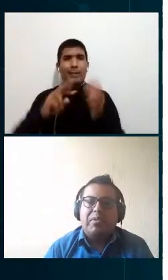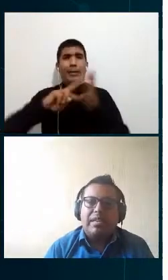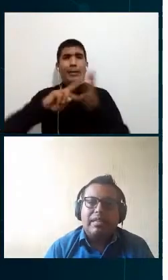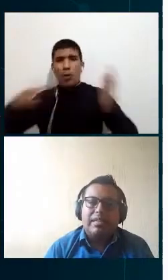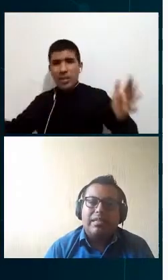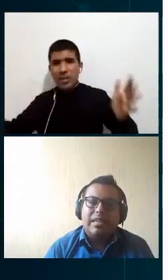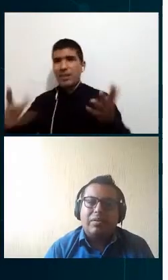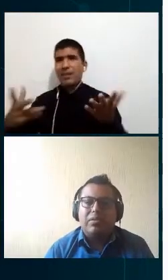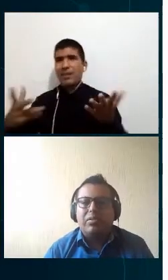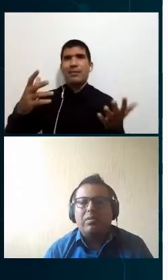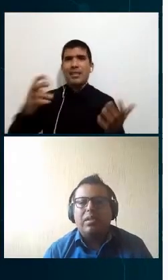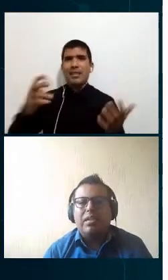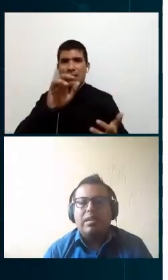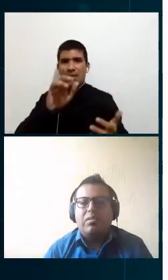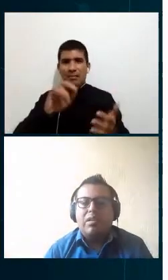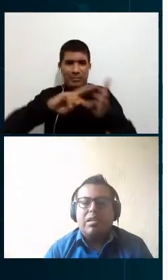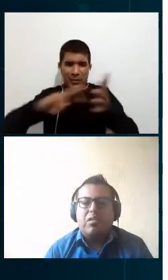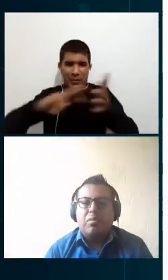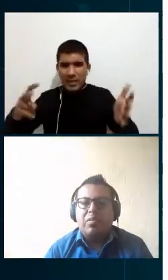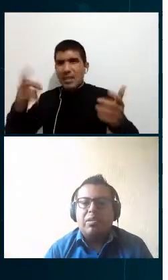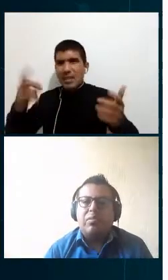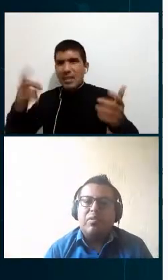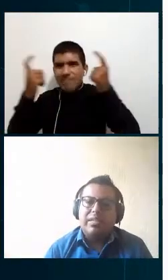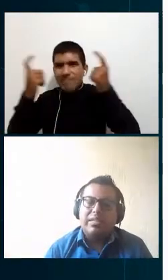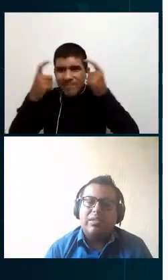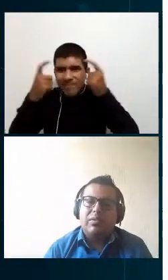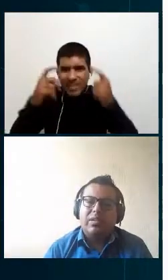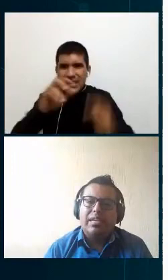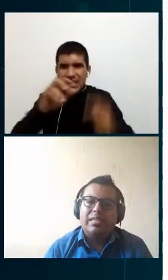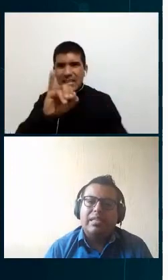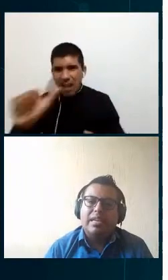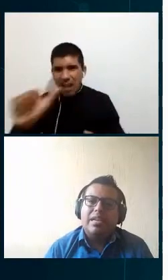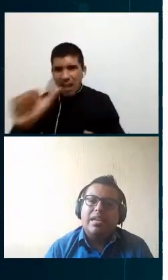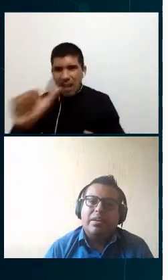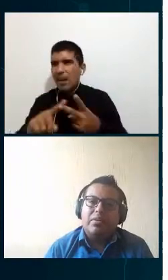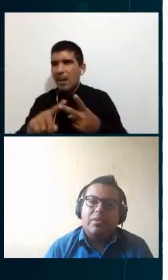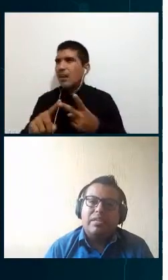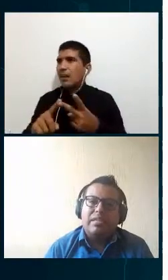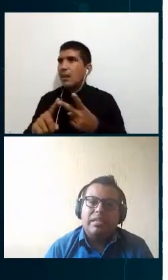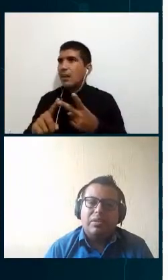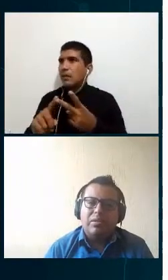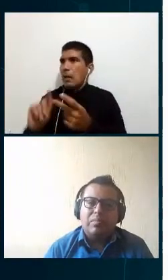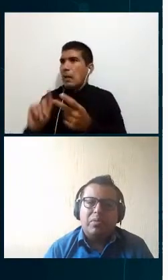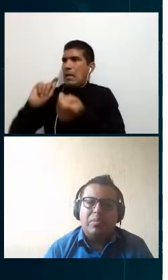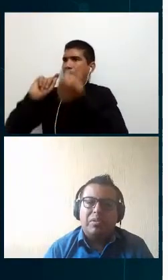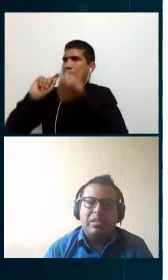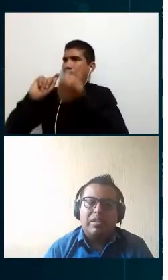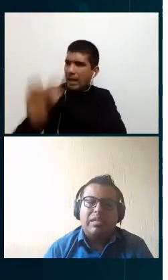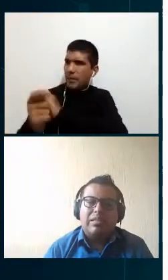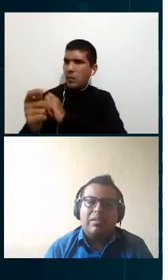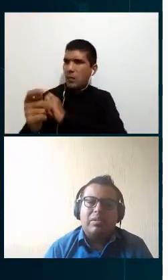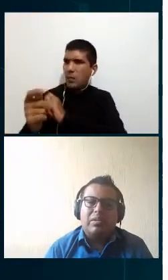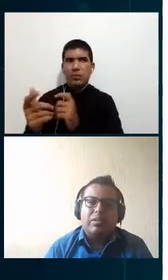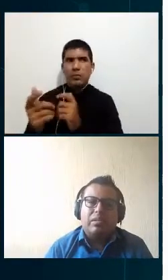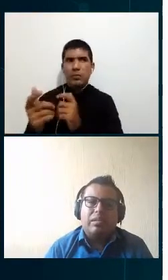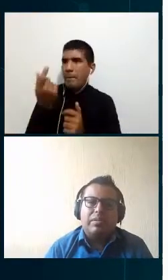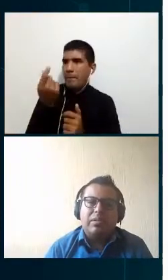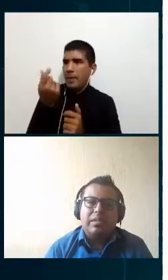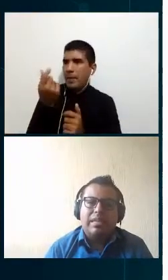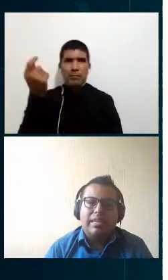componentes de negocio incorporando nuevas tecnologías en roles que no son propios de la